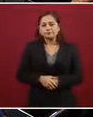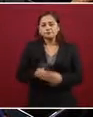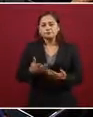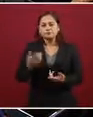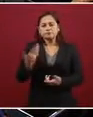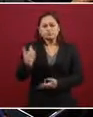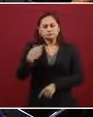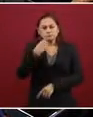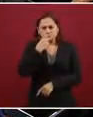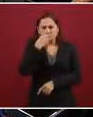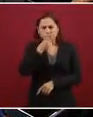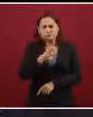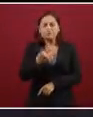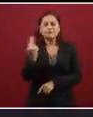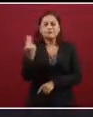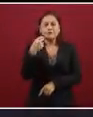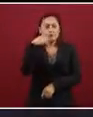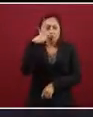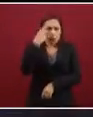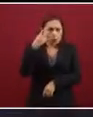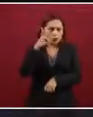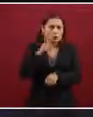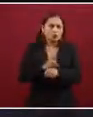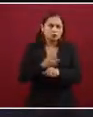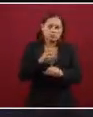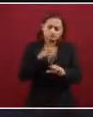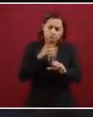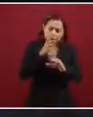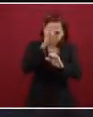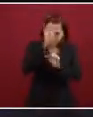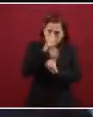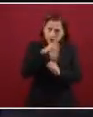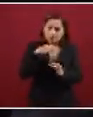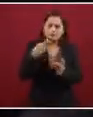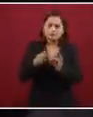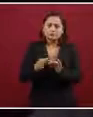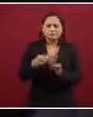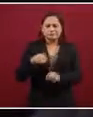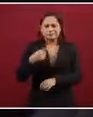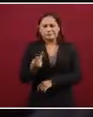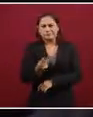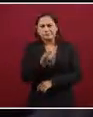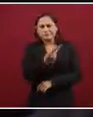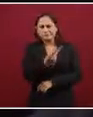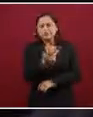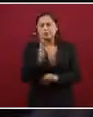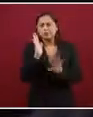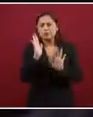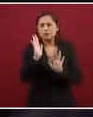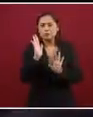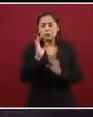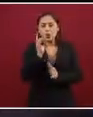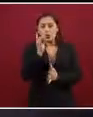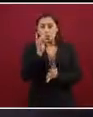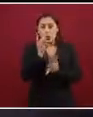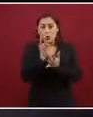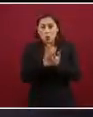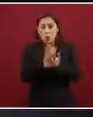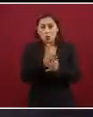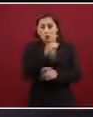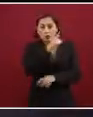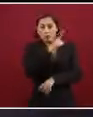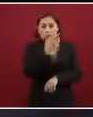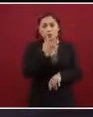voluntad para cumplir con este tipo de acuerdos. Y precisamente preguntarle, entonces, ¿es suficiente con que solamente se le baje al discurso anti